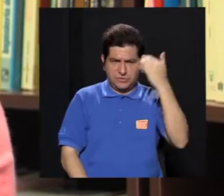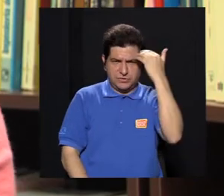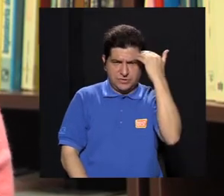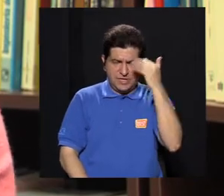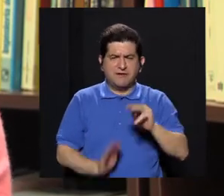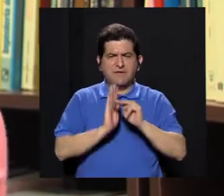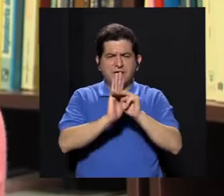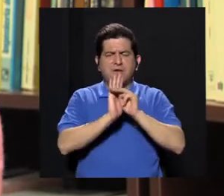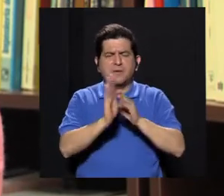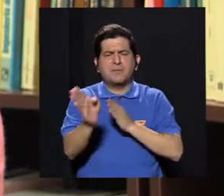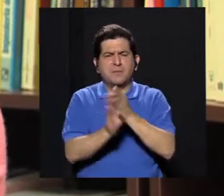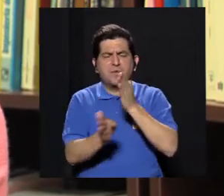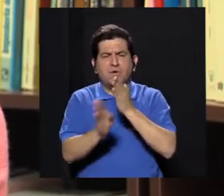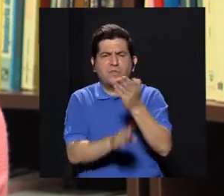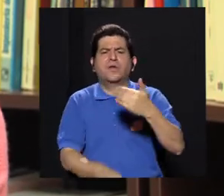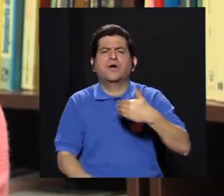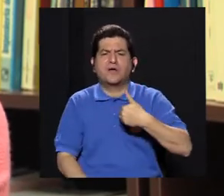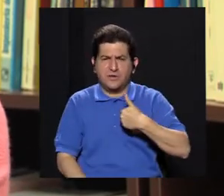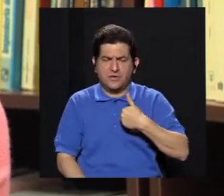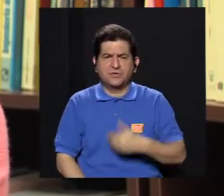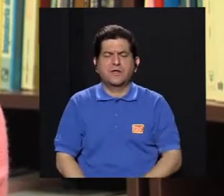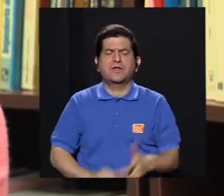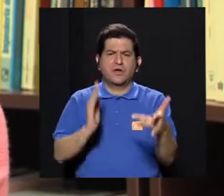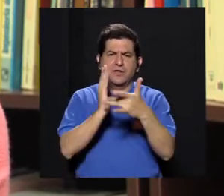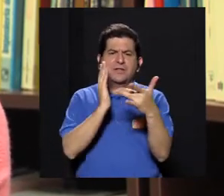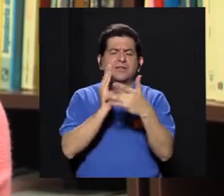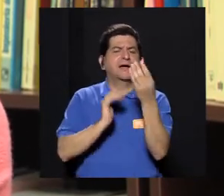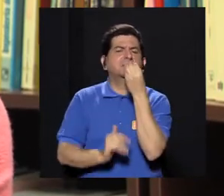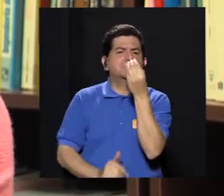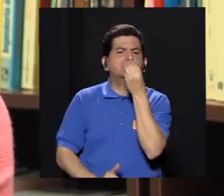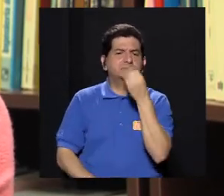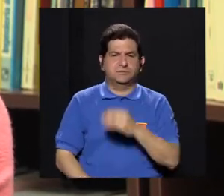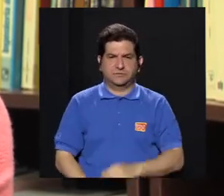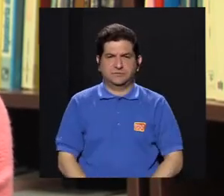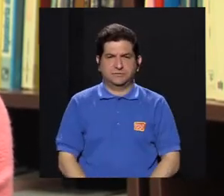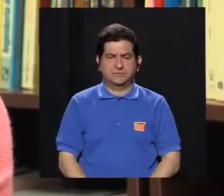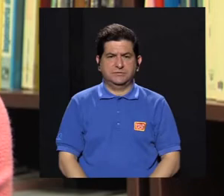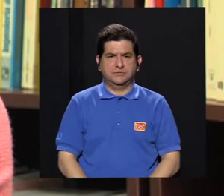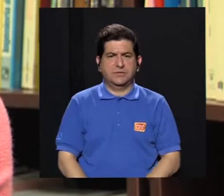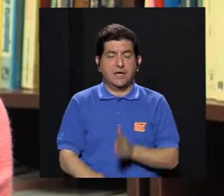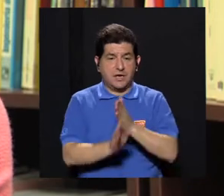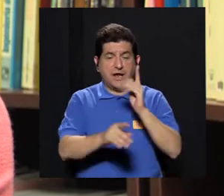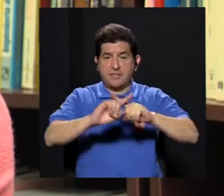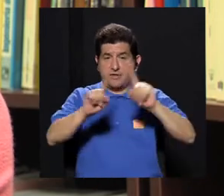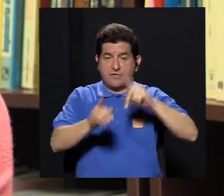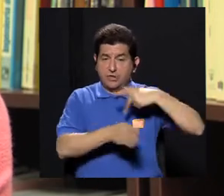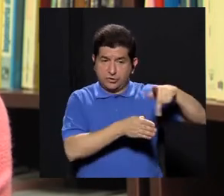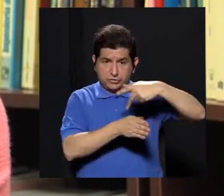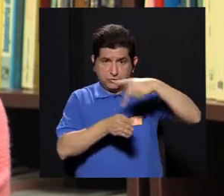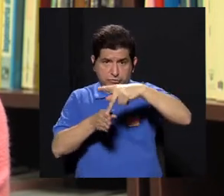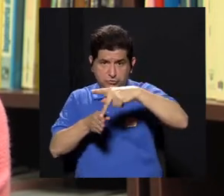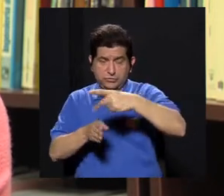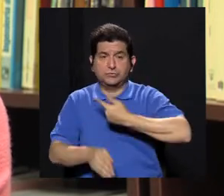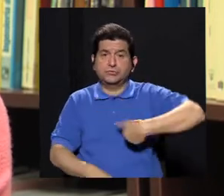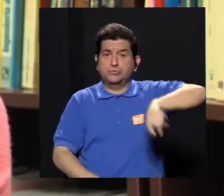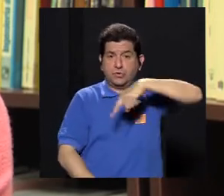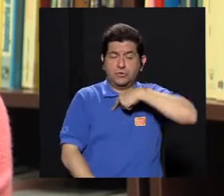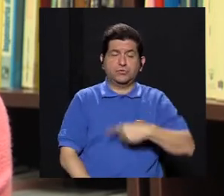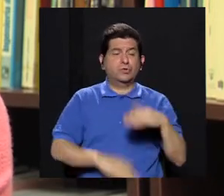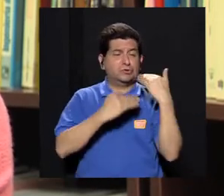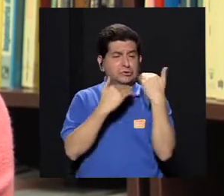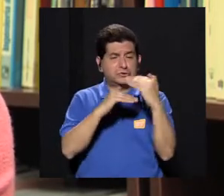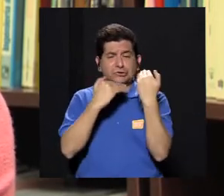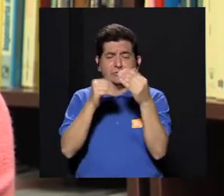del modelo de carrera que tenía tecnología de alimentos, que era una carrera interdisciplinaria, y nosotros, con las